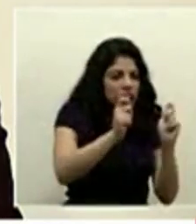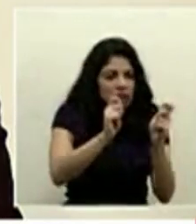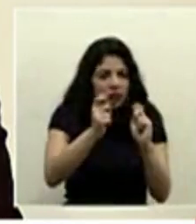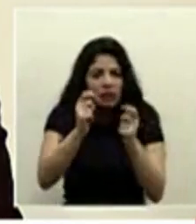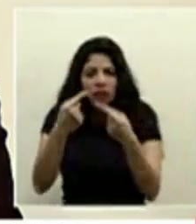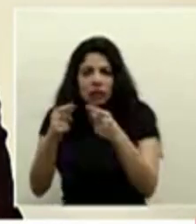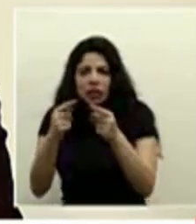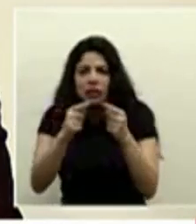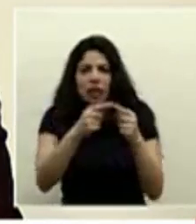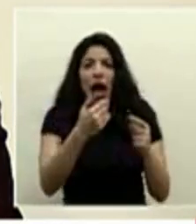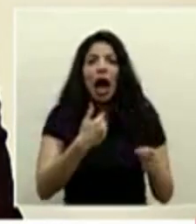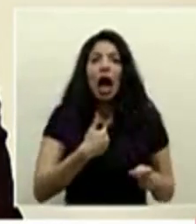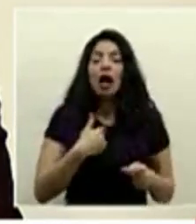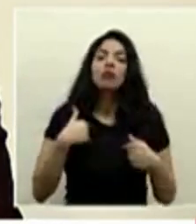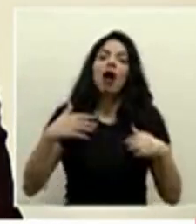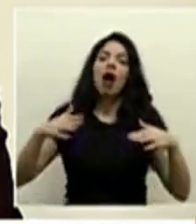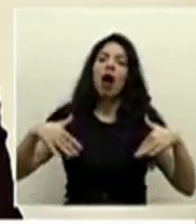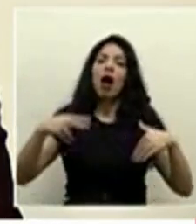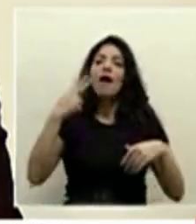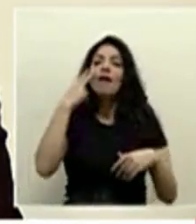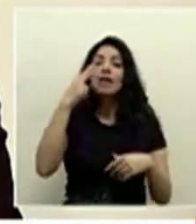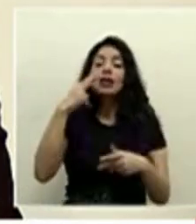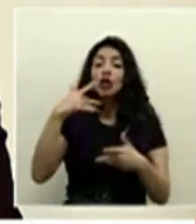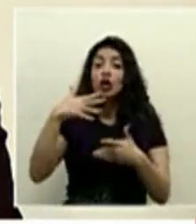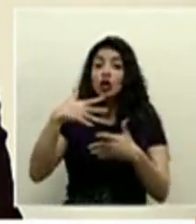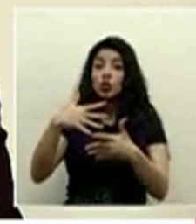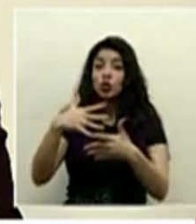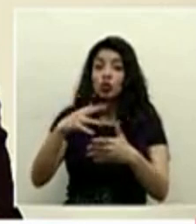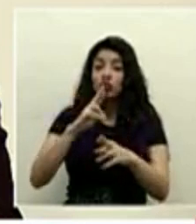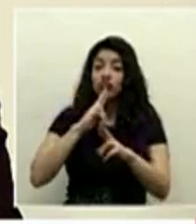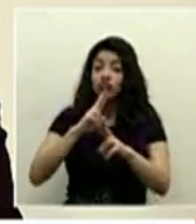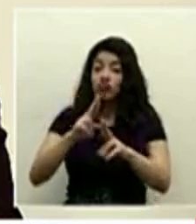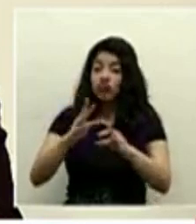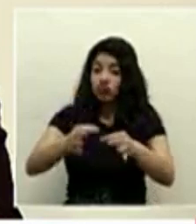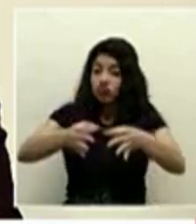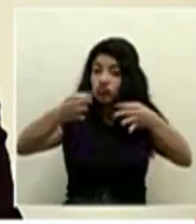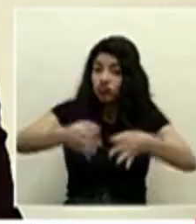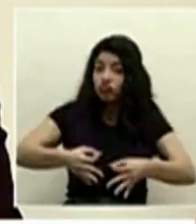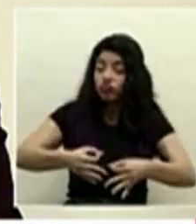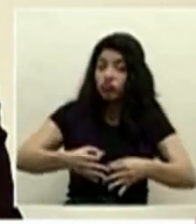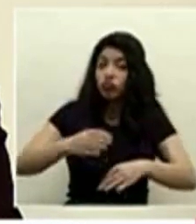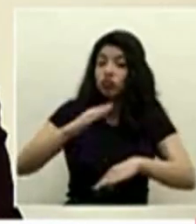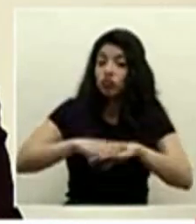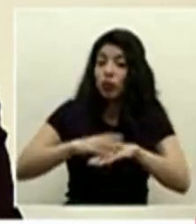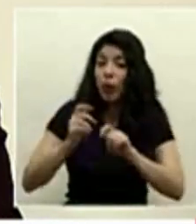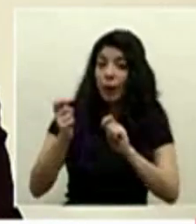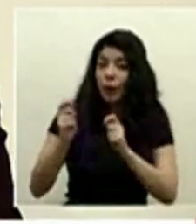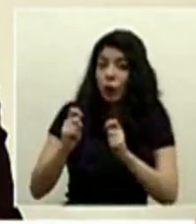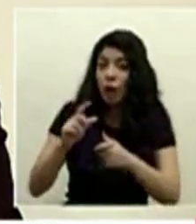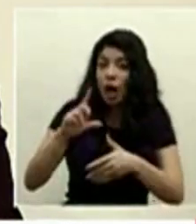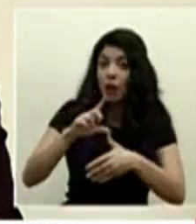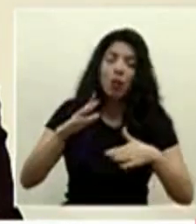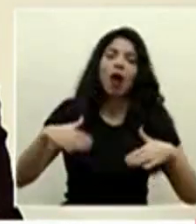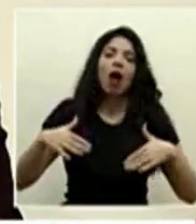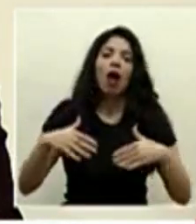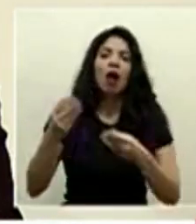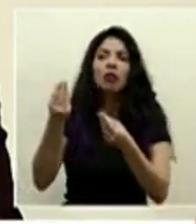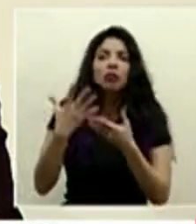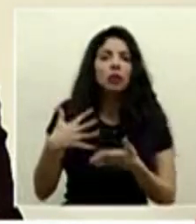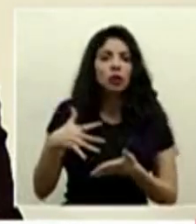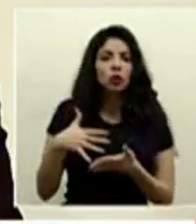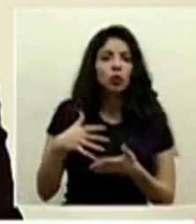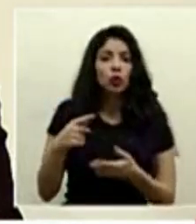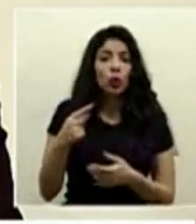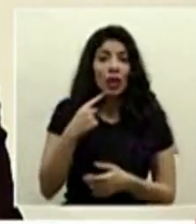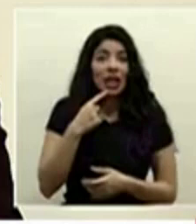no he visto estudios absolutamente concluyentes con respecto a mutaciones que sean predominantes en Latinoamérica que indiquen que